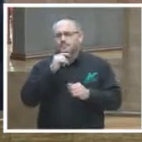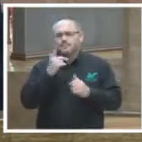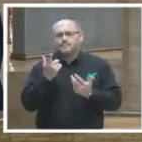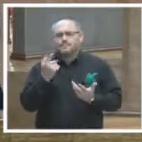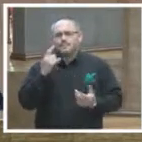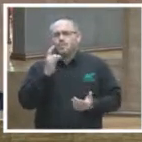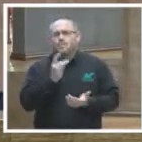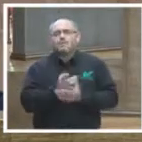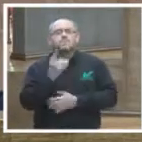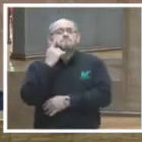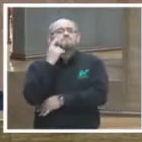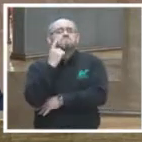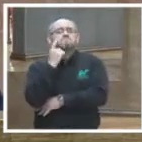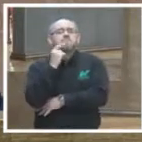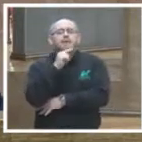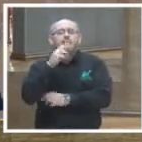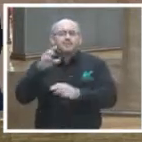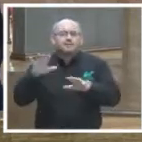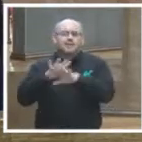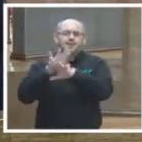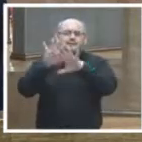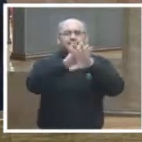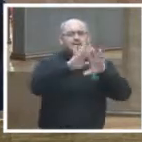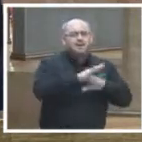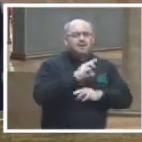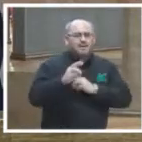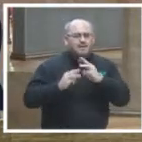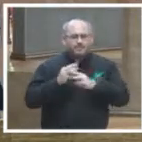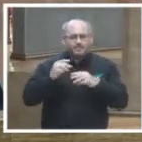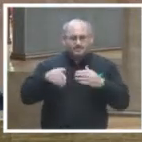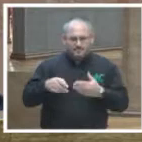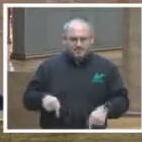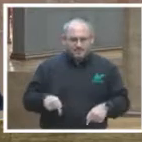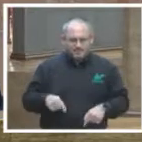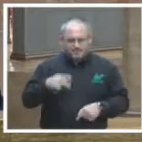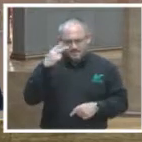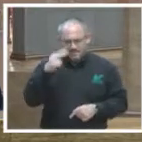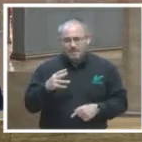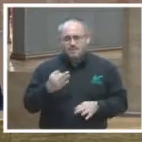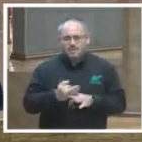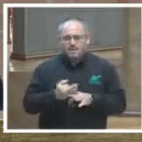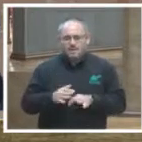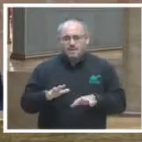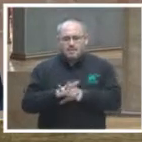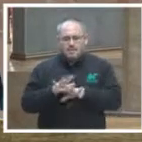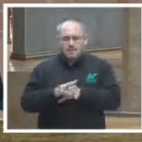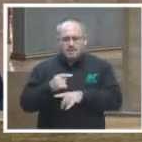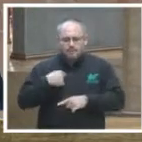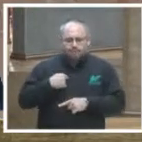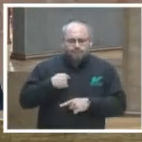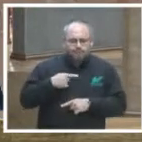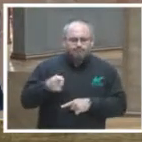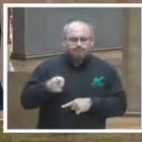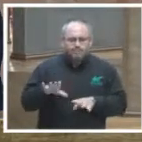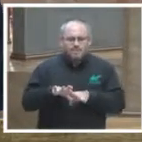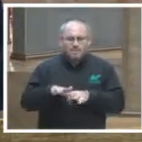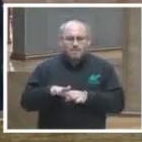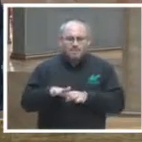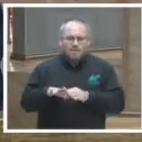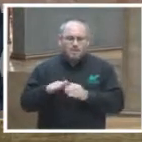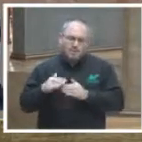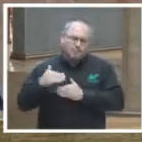espectadores de los cambios en el mundo y en particular en nuestro país que se están llevando a cabo como los grandes progresos